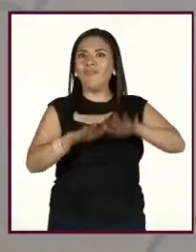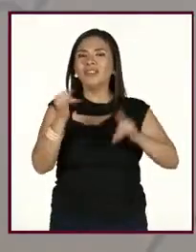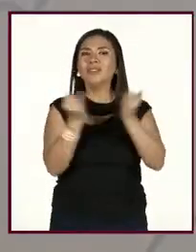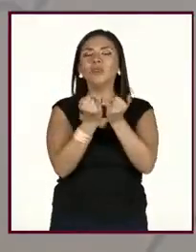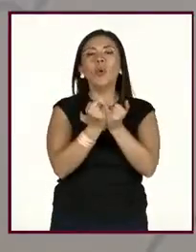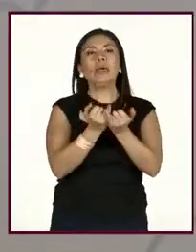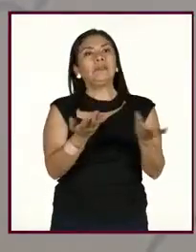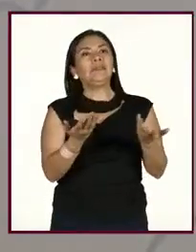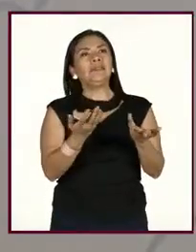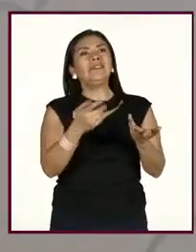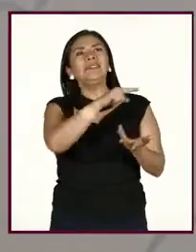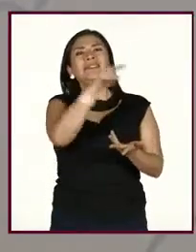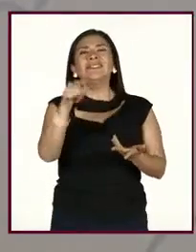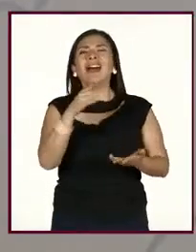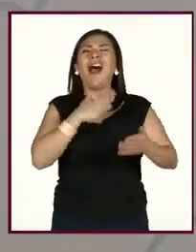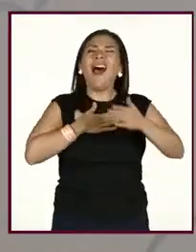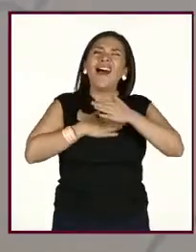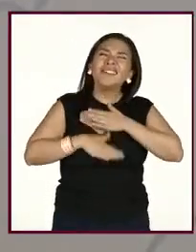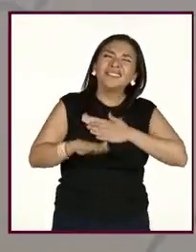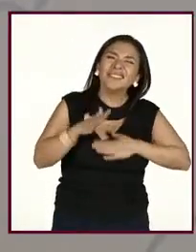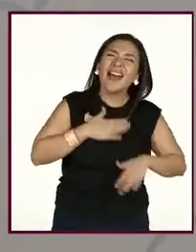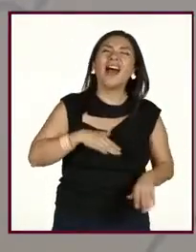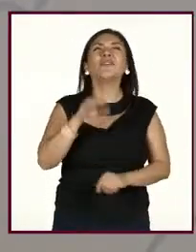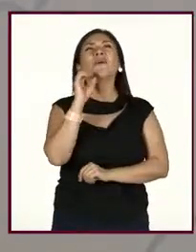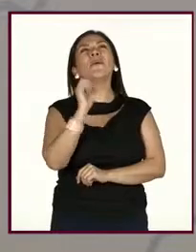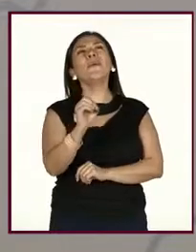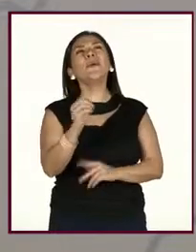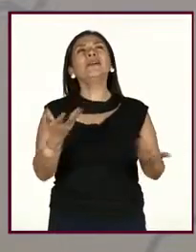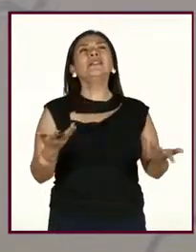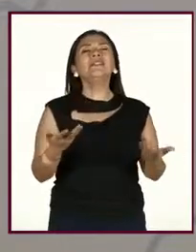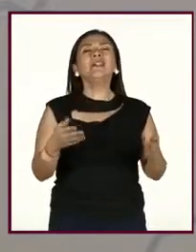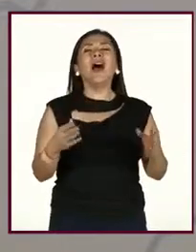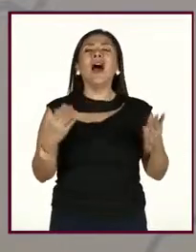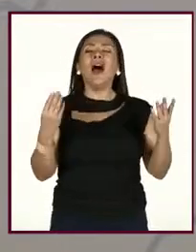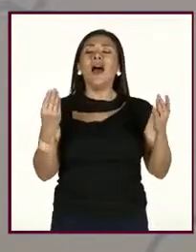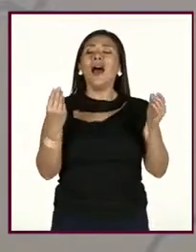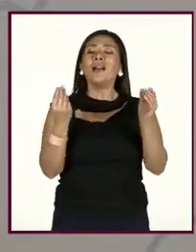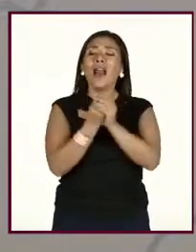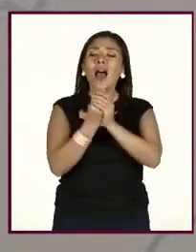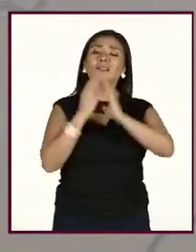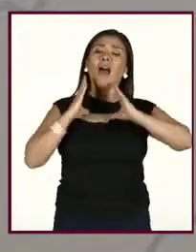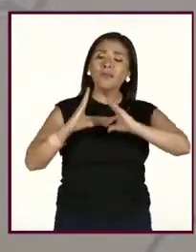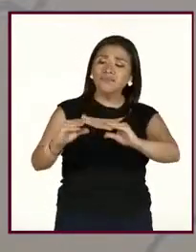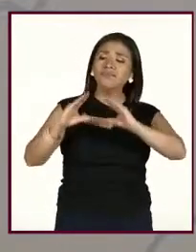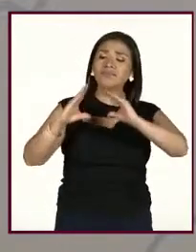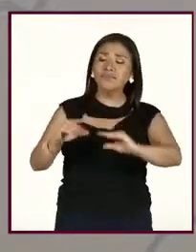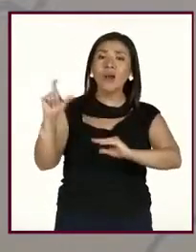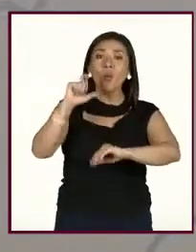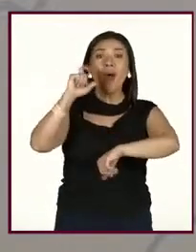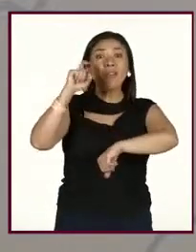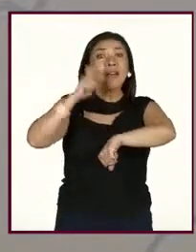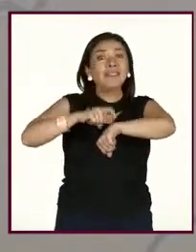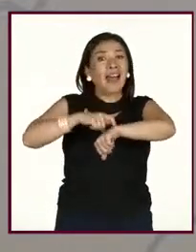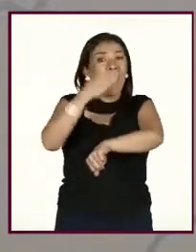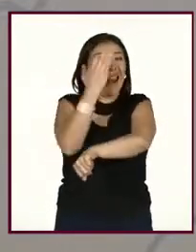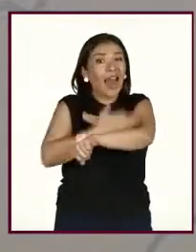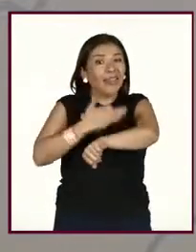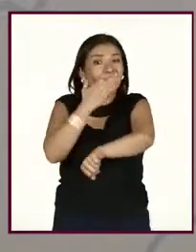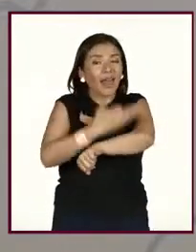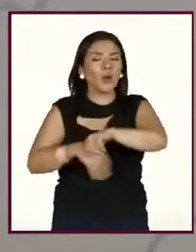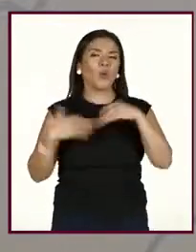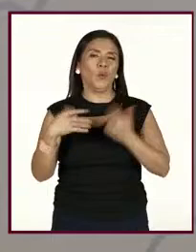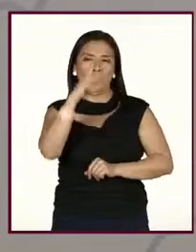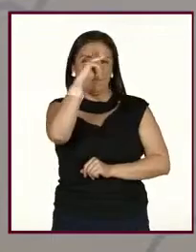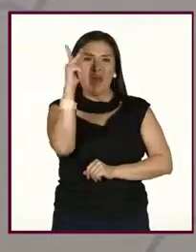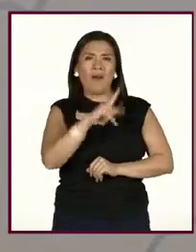se encuentran cansados en estar dando las clases. generalmente ya cuando son clases por la tarde, pues, ya